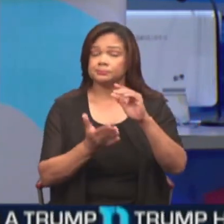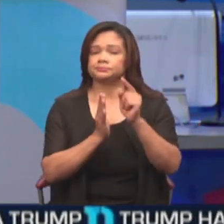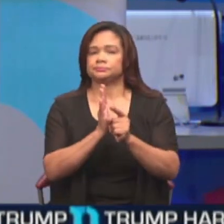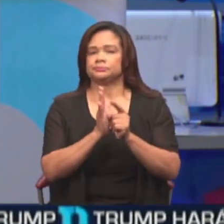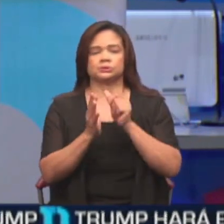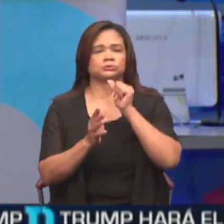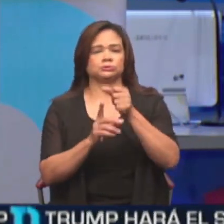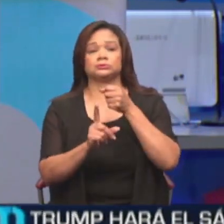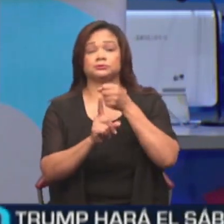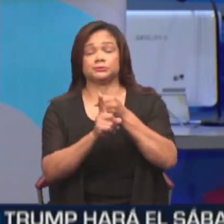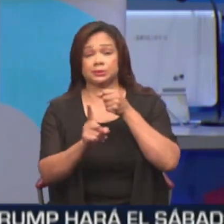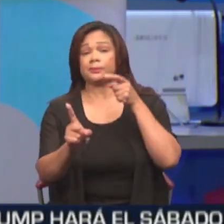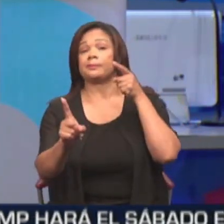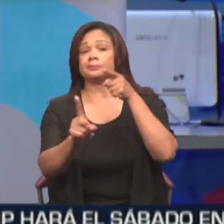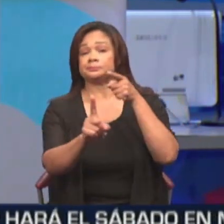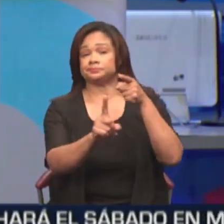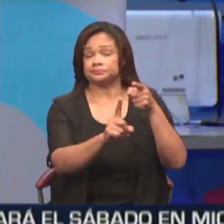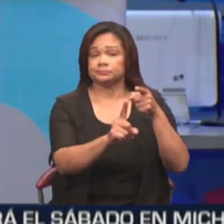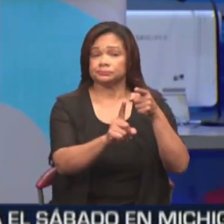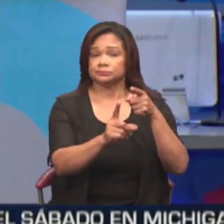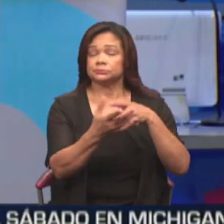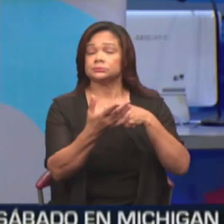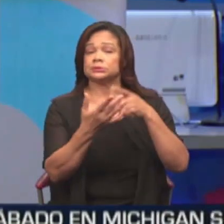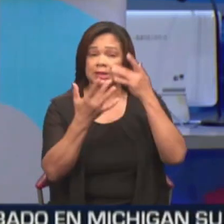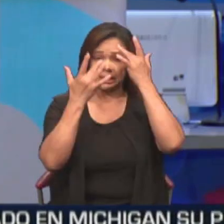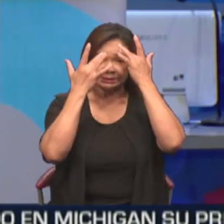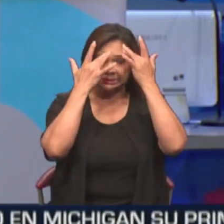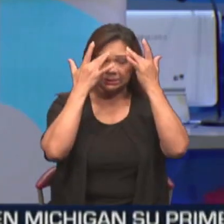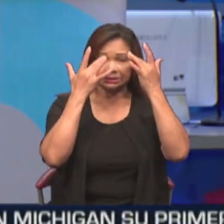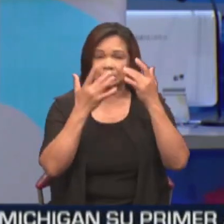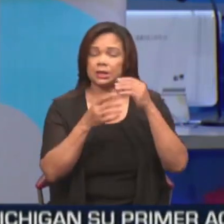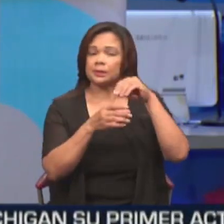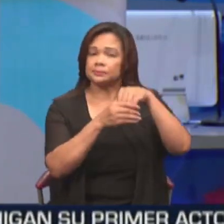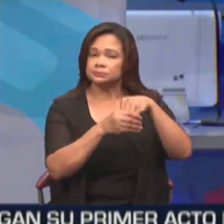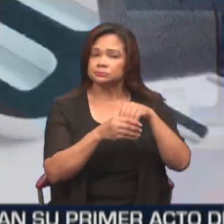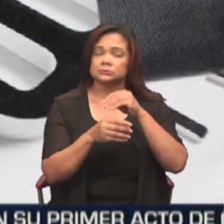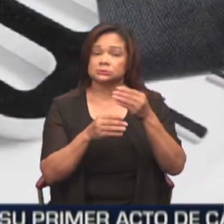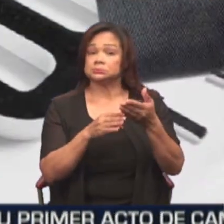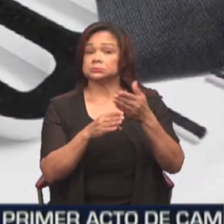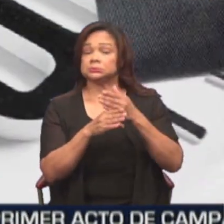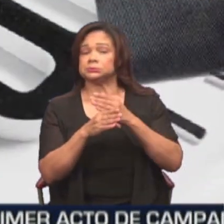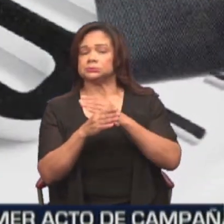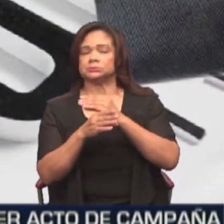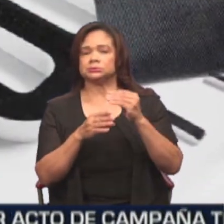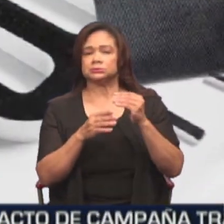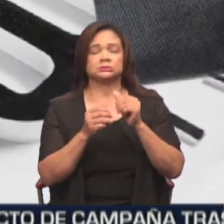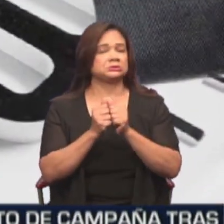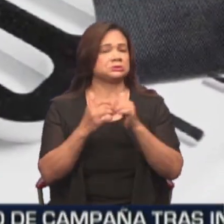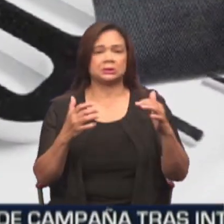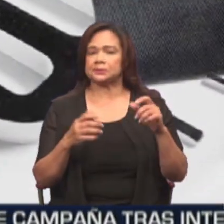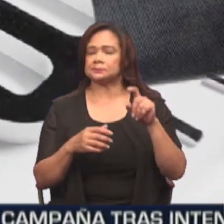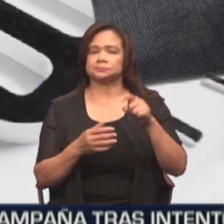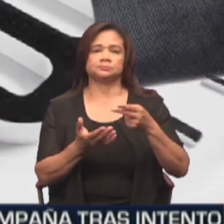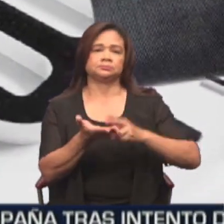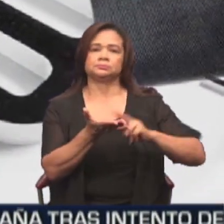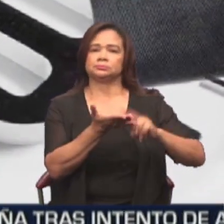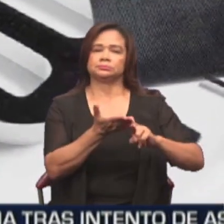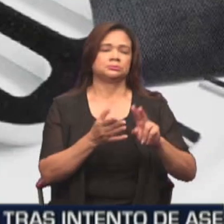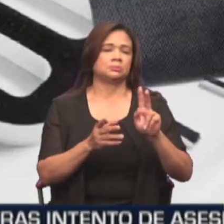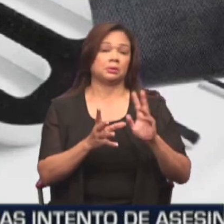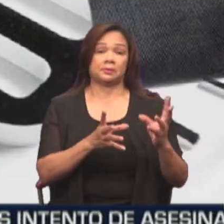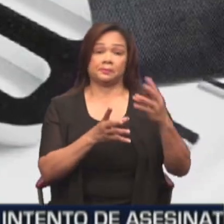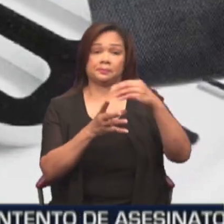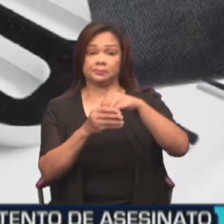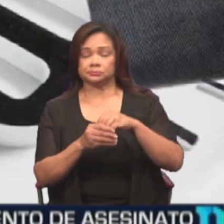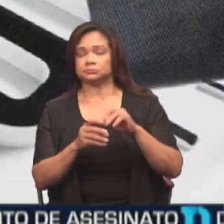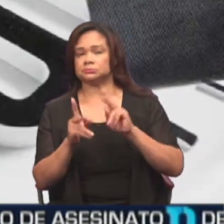afectó las metas estratégicas, sino que en muchos casos las mejoró sin necesidad de contratar más personal.